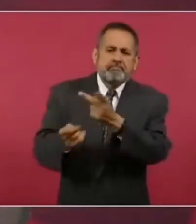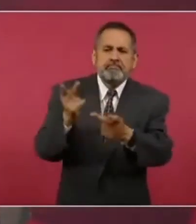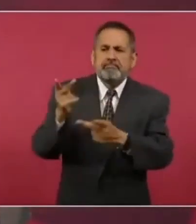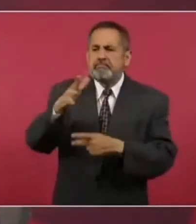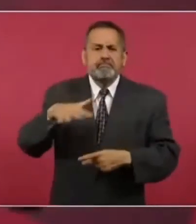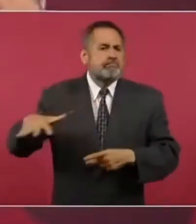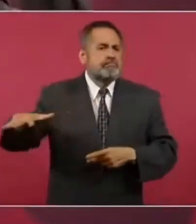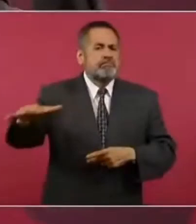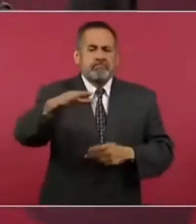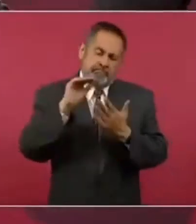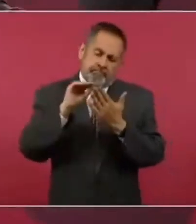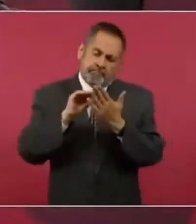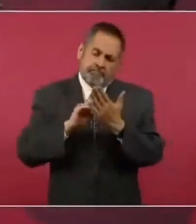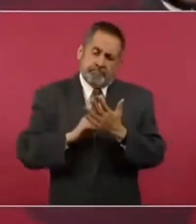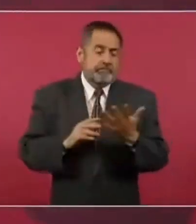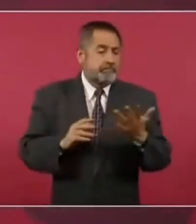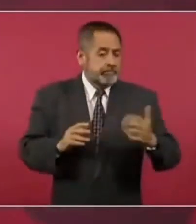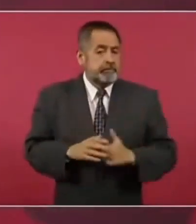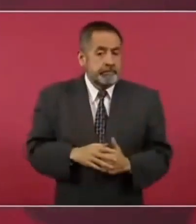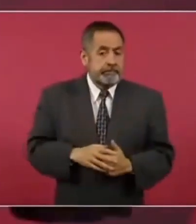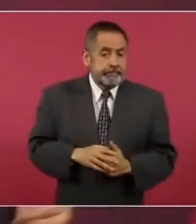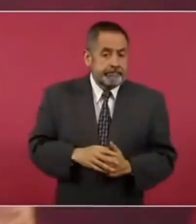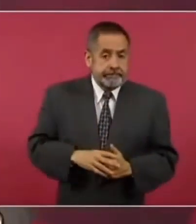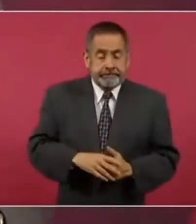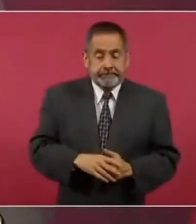Y que los expertos